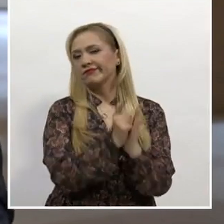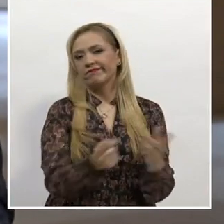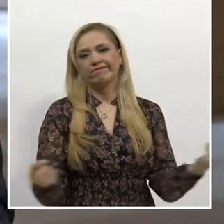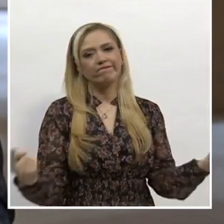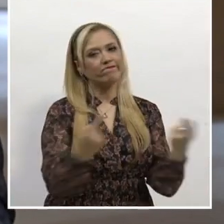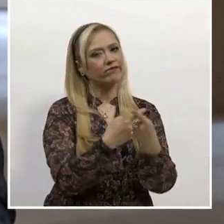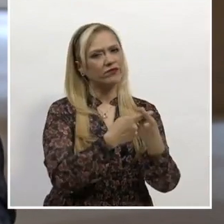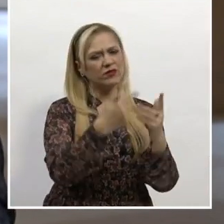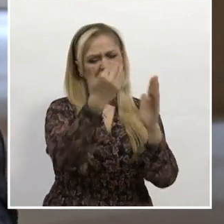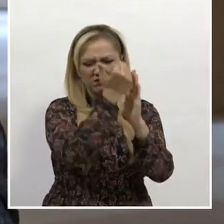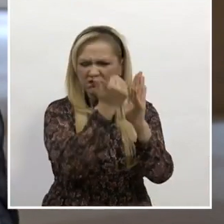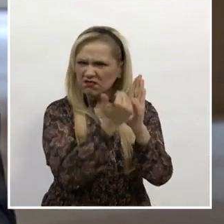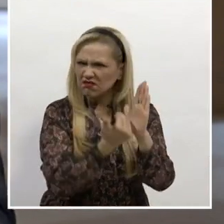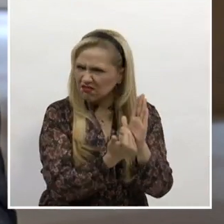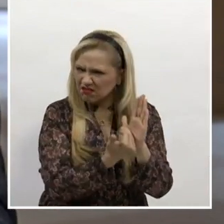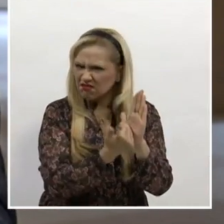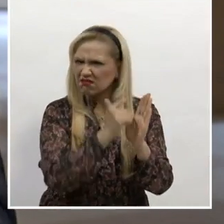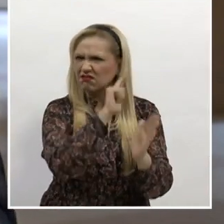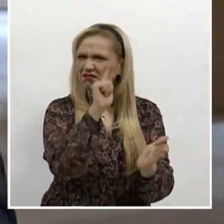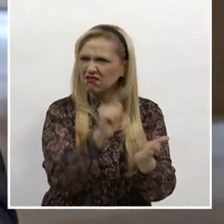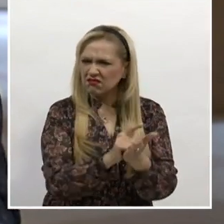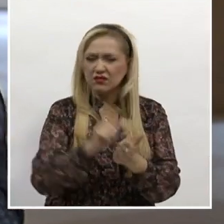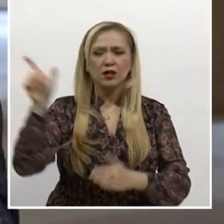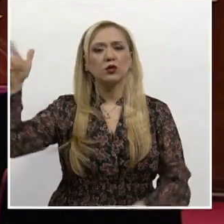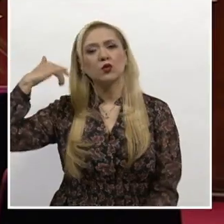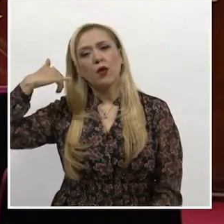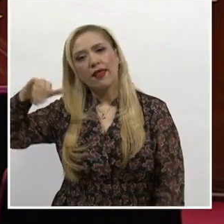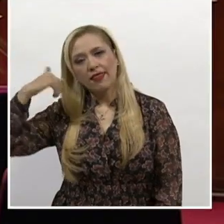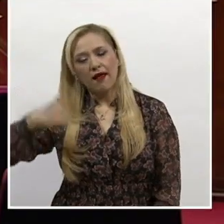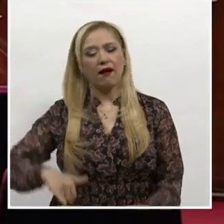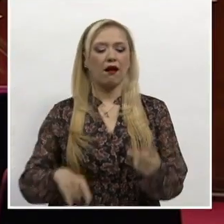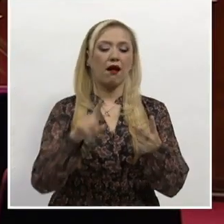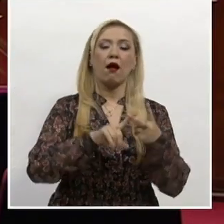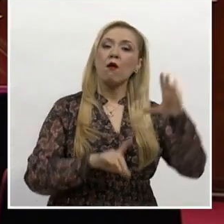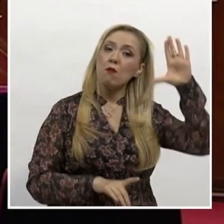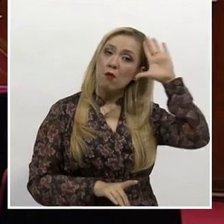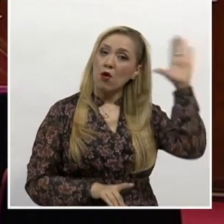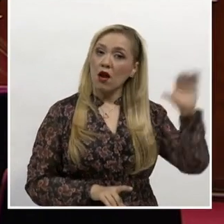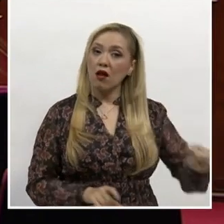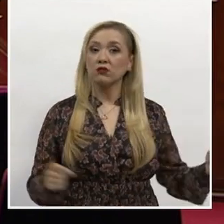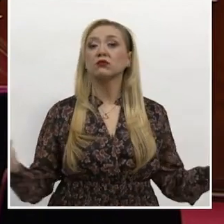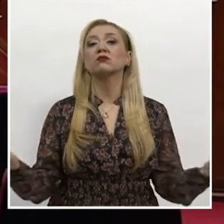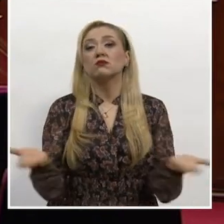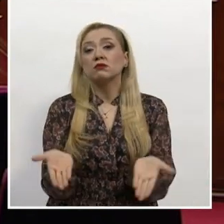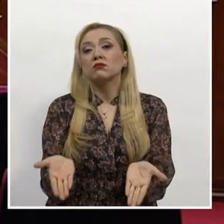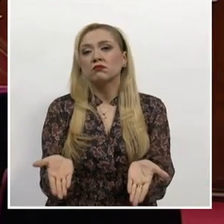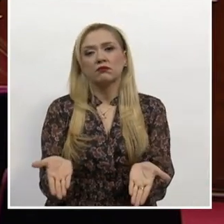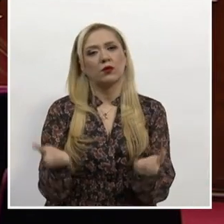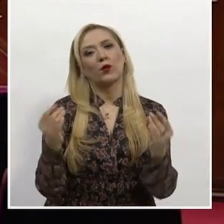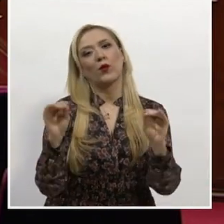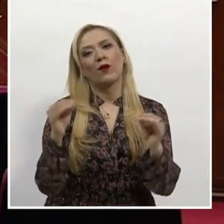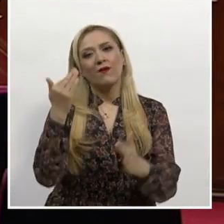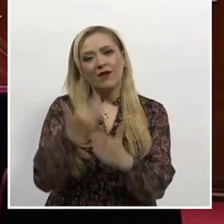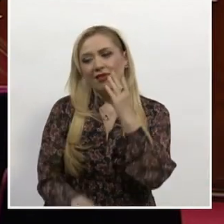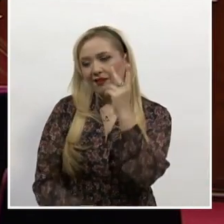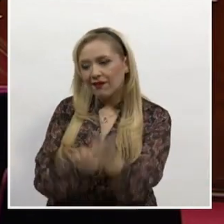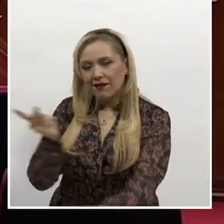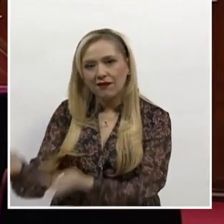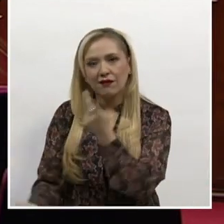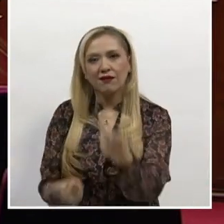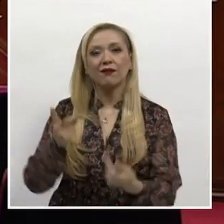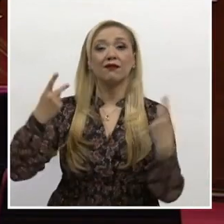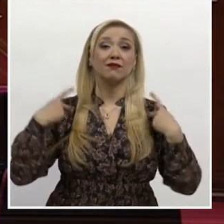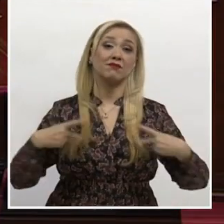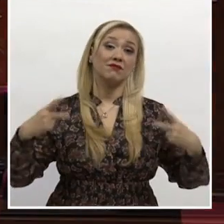de diversas normas, tanto de Yucatán como de Morelos, en ambos casos, porque no se realizaron las consultas